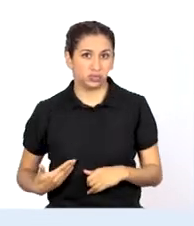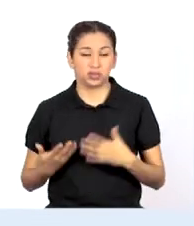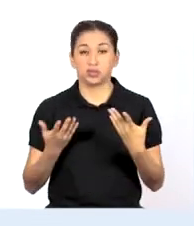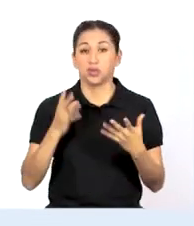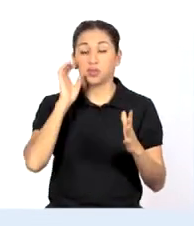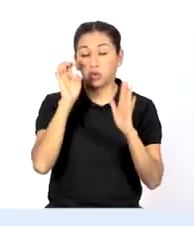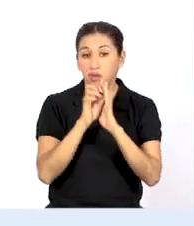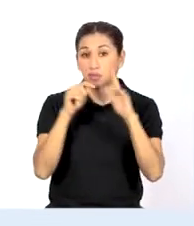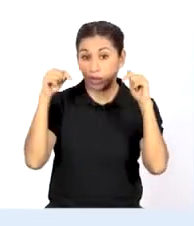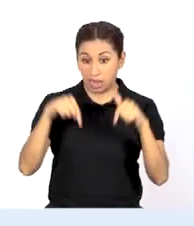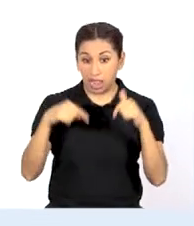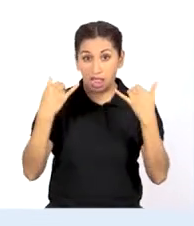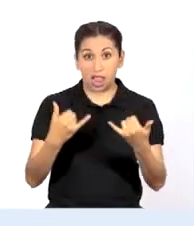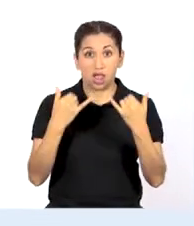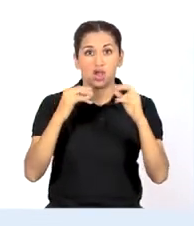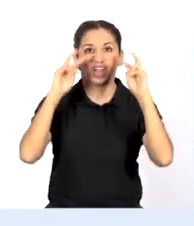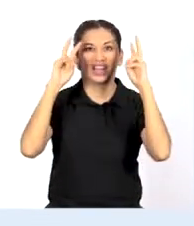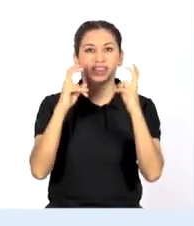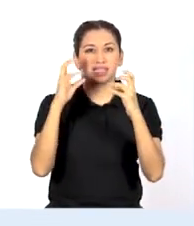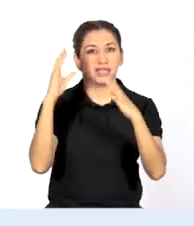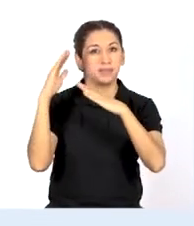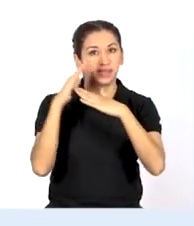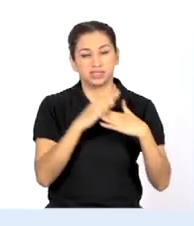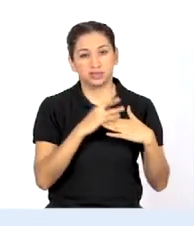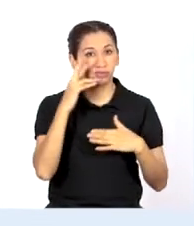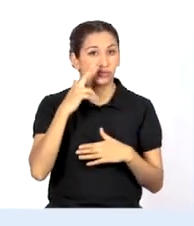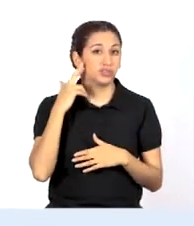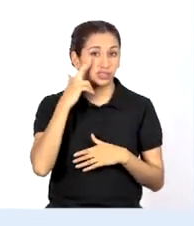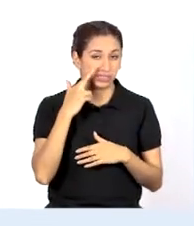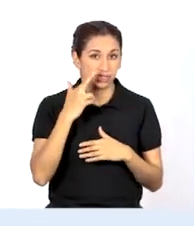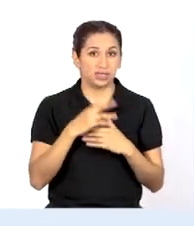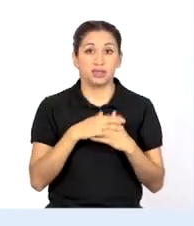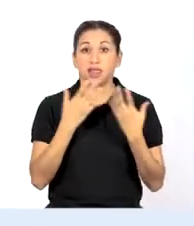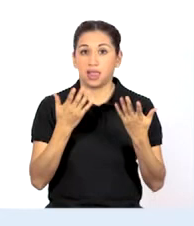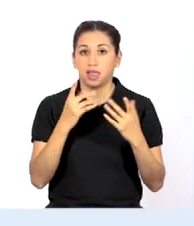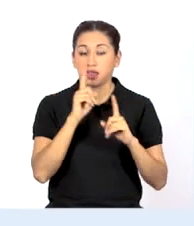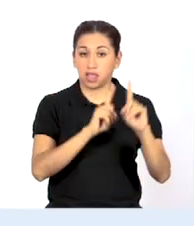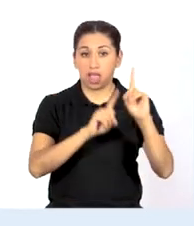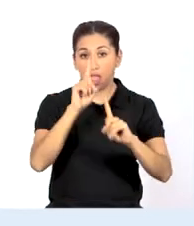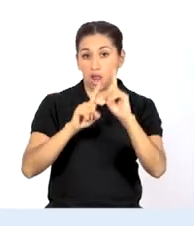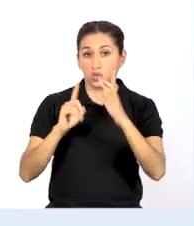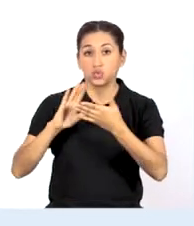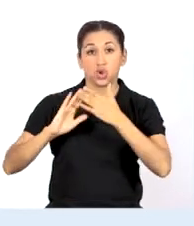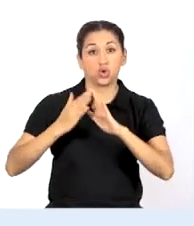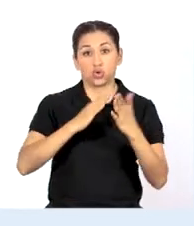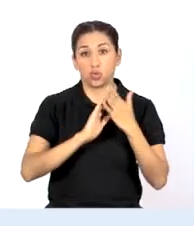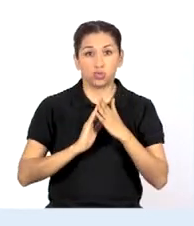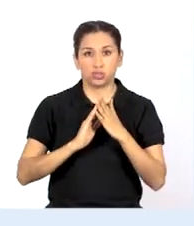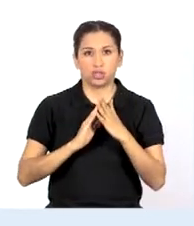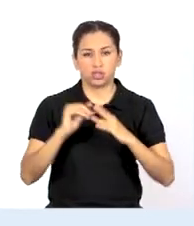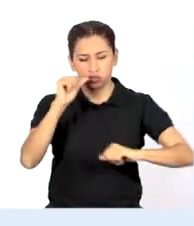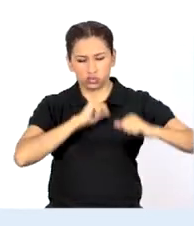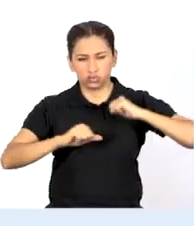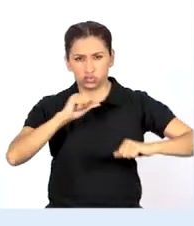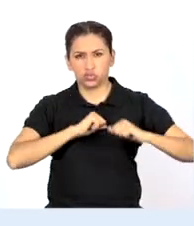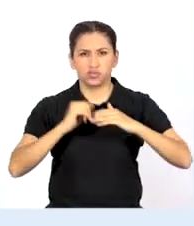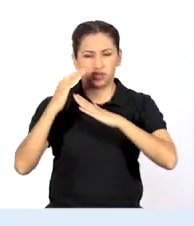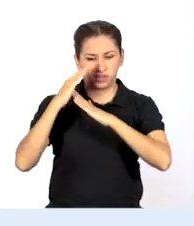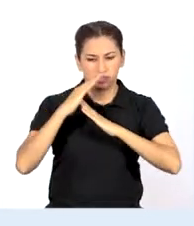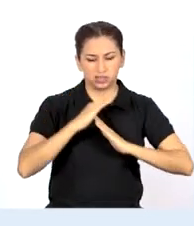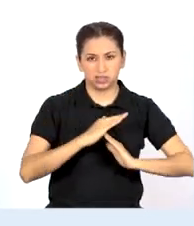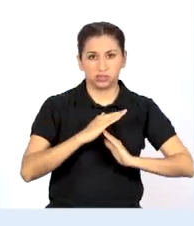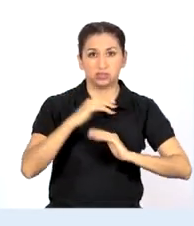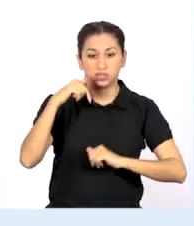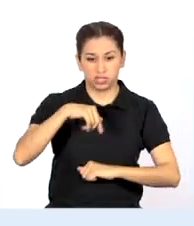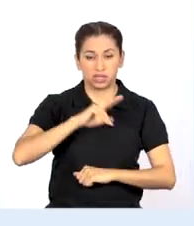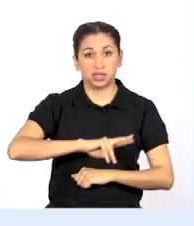En nuestro caso, abordaremos la discriminación étnico-racial de algunas de las comunidades que han sido víctimas de